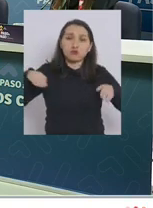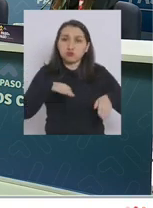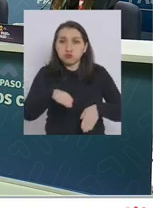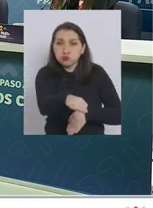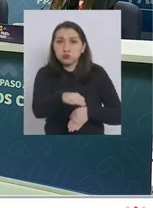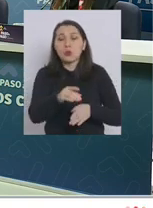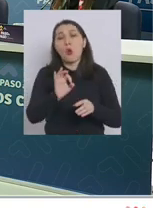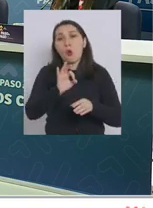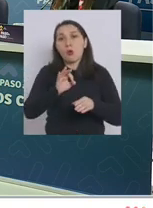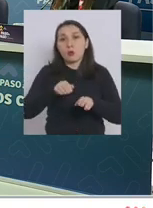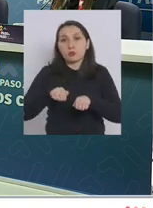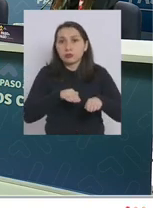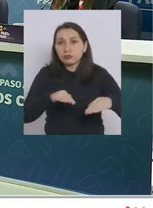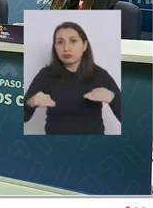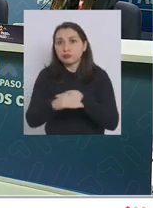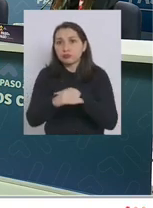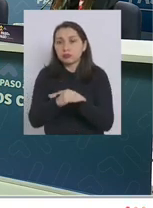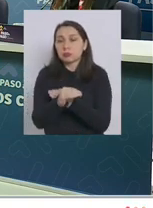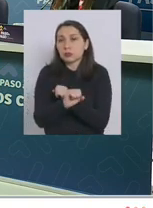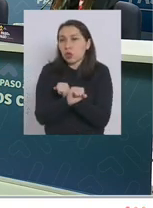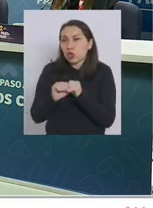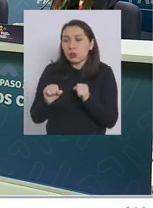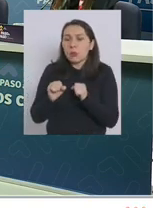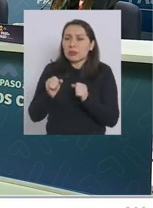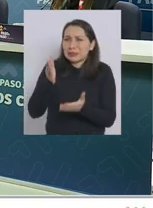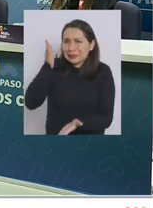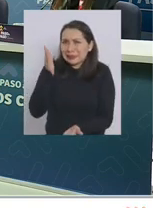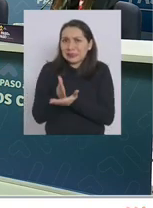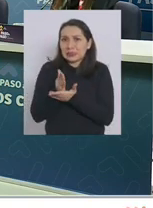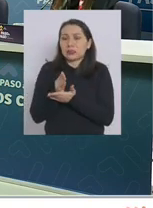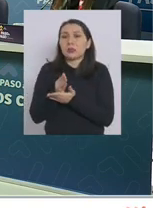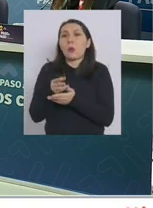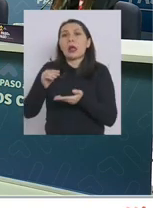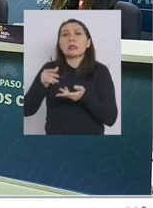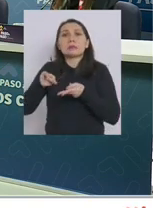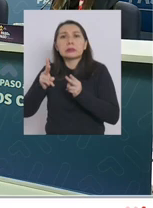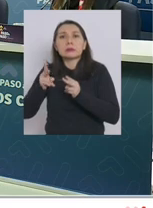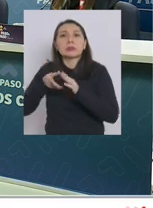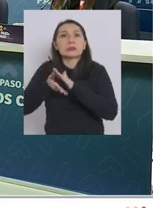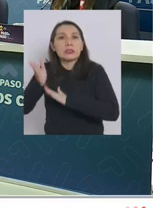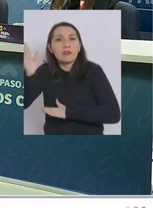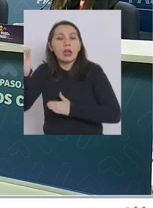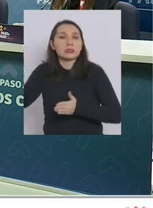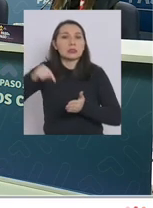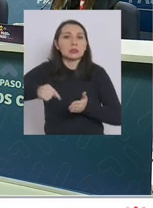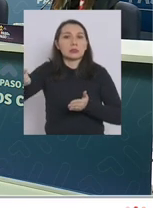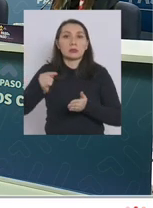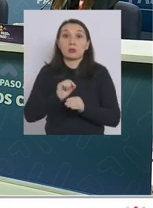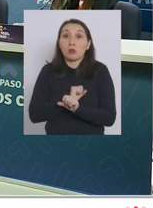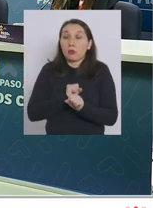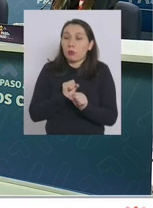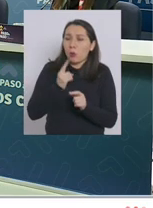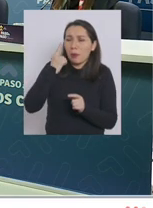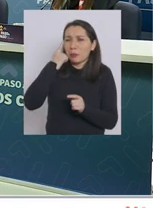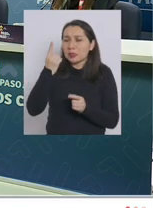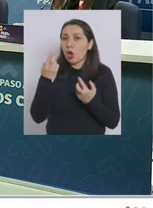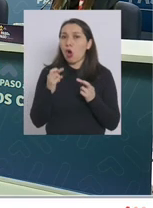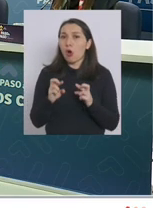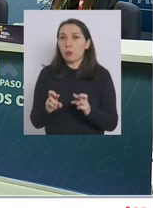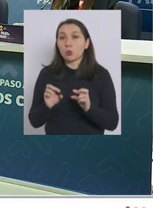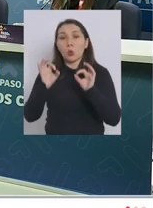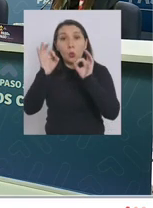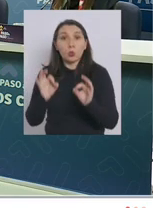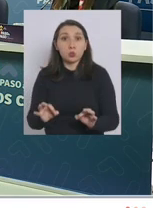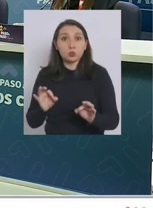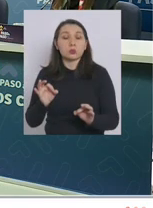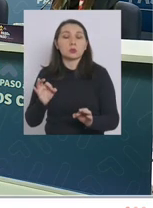a través de vías terrestres y si no es posible restringir más las excepciones a los viajes y por último si no habría sido esto una oportunidad debido a este